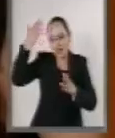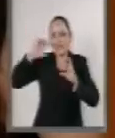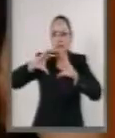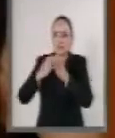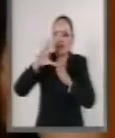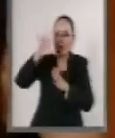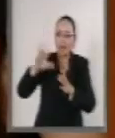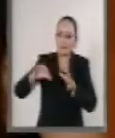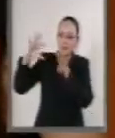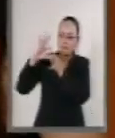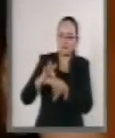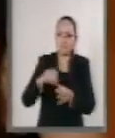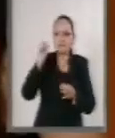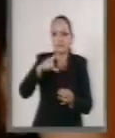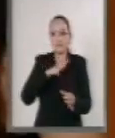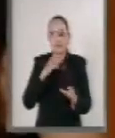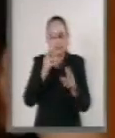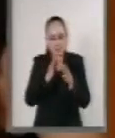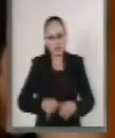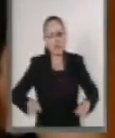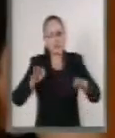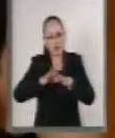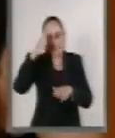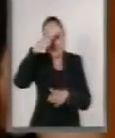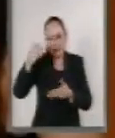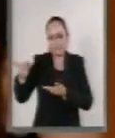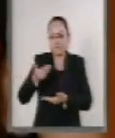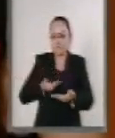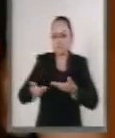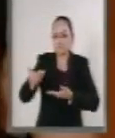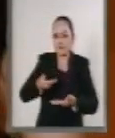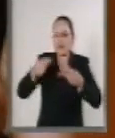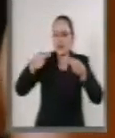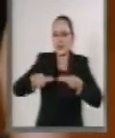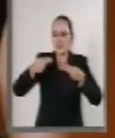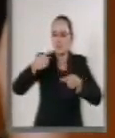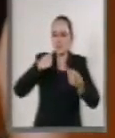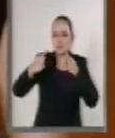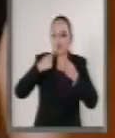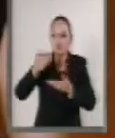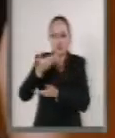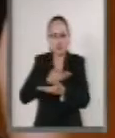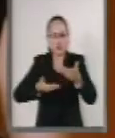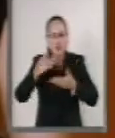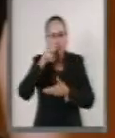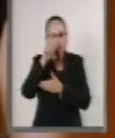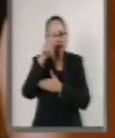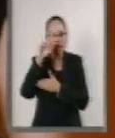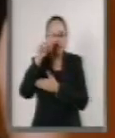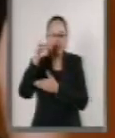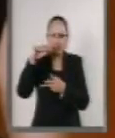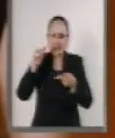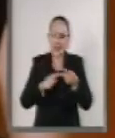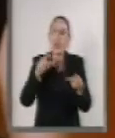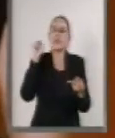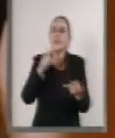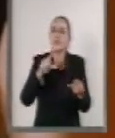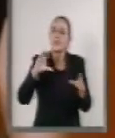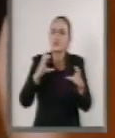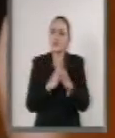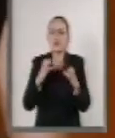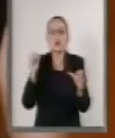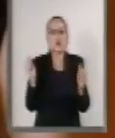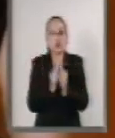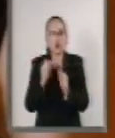De igual manera es relevante su papel como mediador diplomático entre las negociaciones entre Israel y Palestina, así como en las relaciones